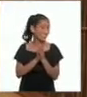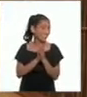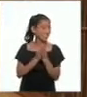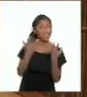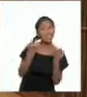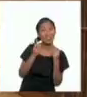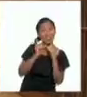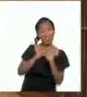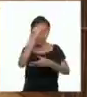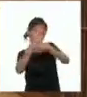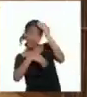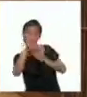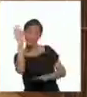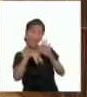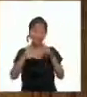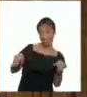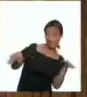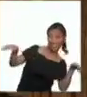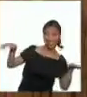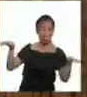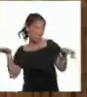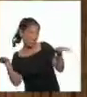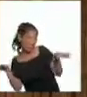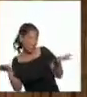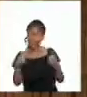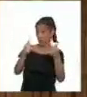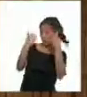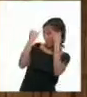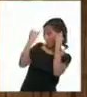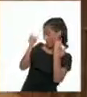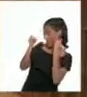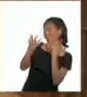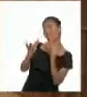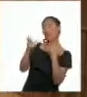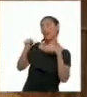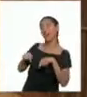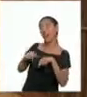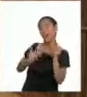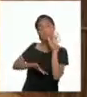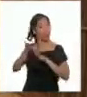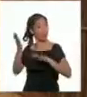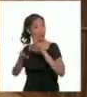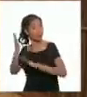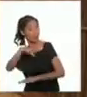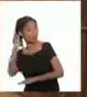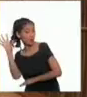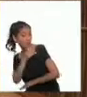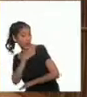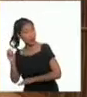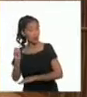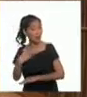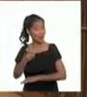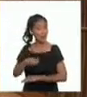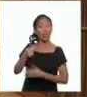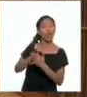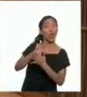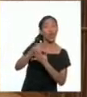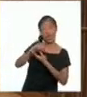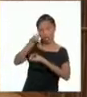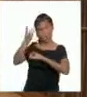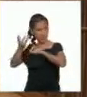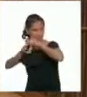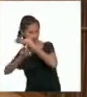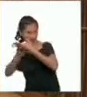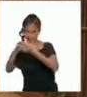¡Quiero seguir aprendiendo más! ¡Ja, ¡Buena idea! ¡Ahora me voy con Coco! ¡Le contaré que